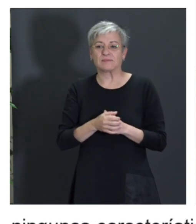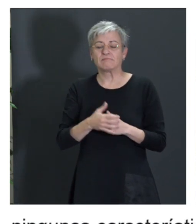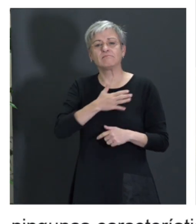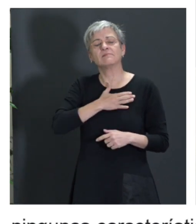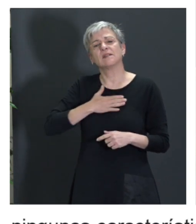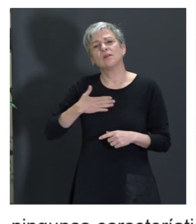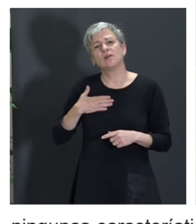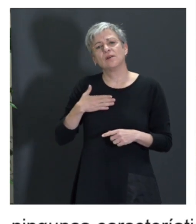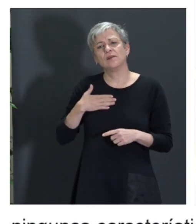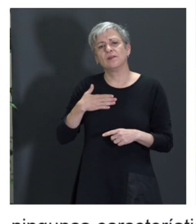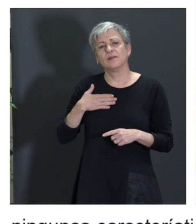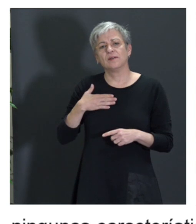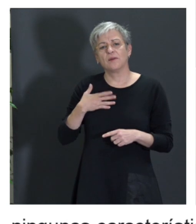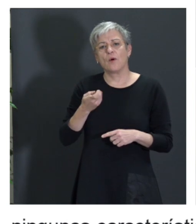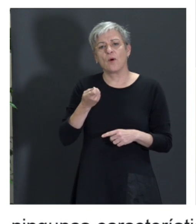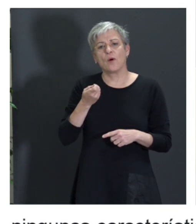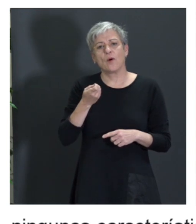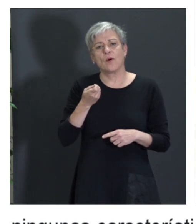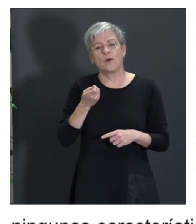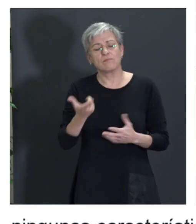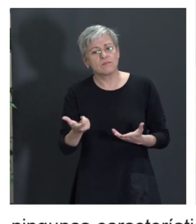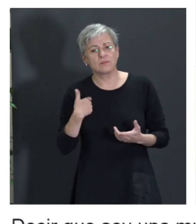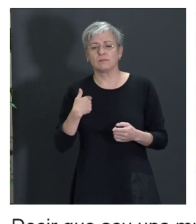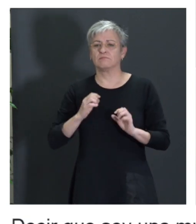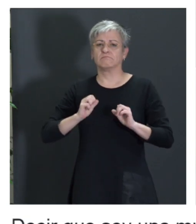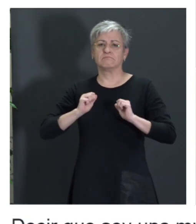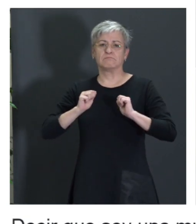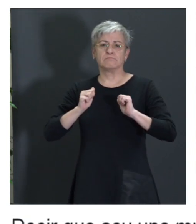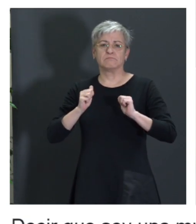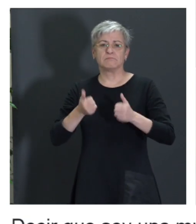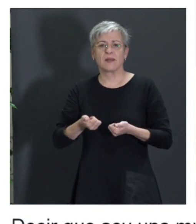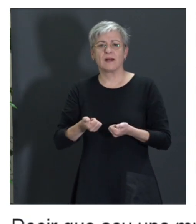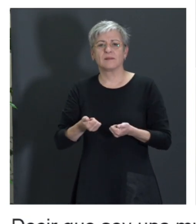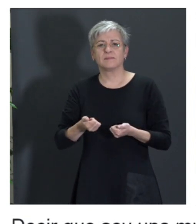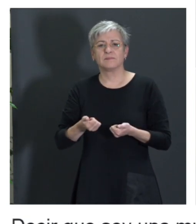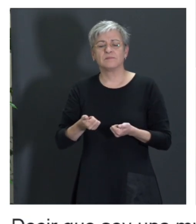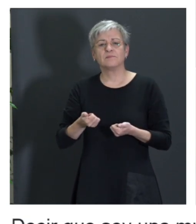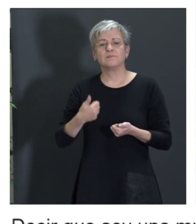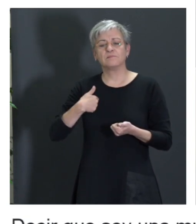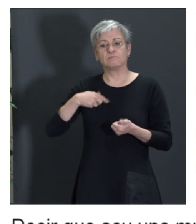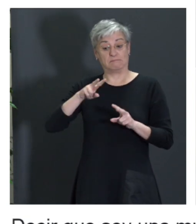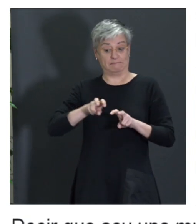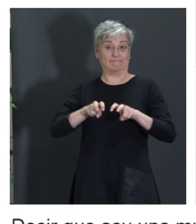Quería un poco iniciar la mesa